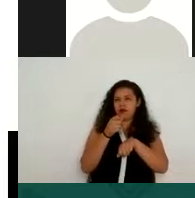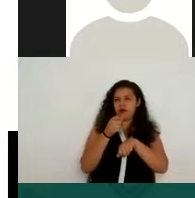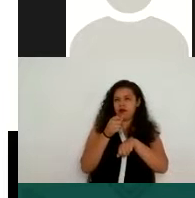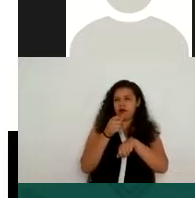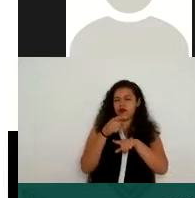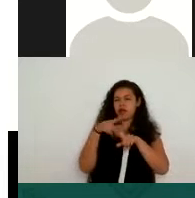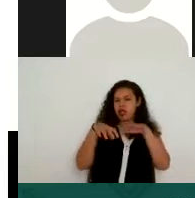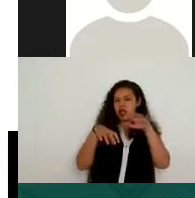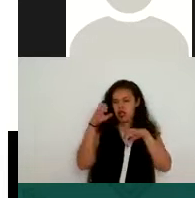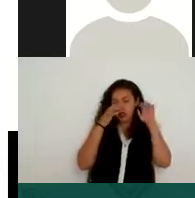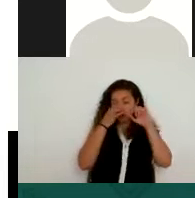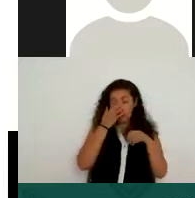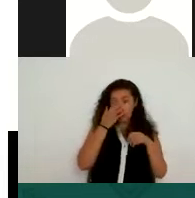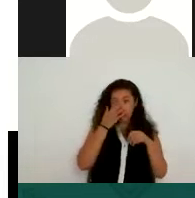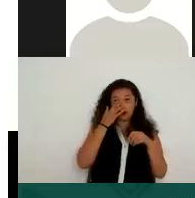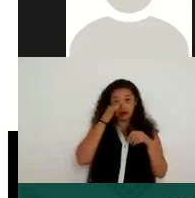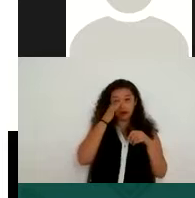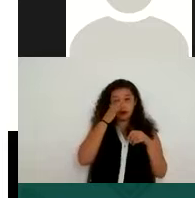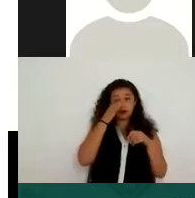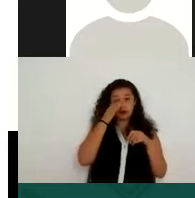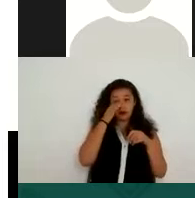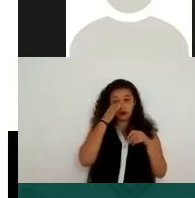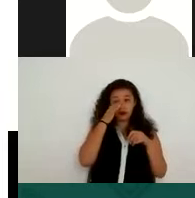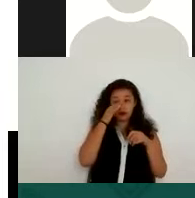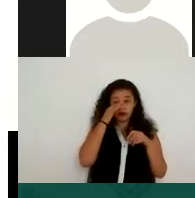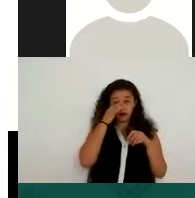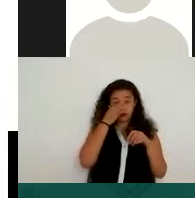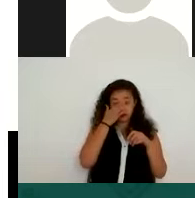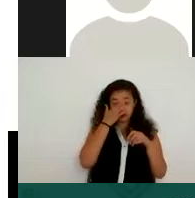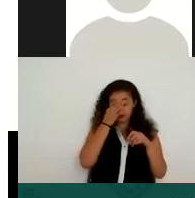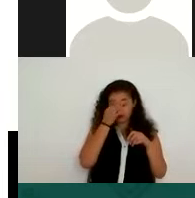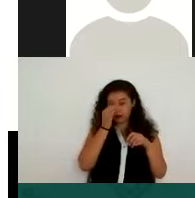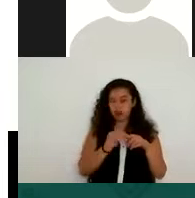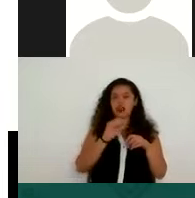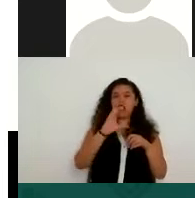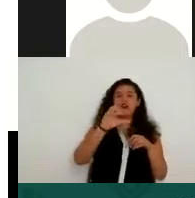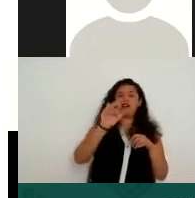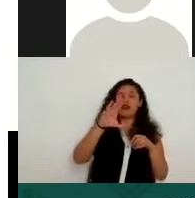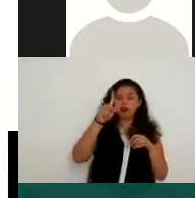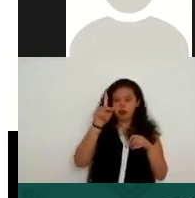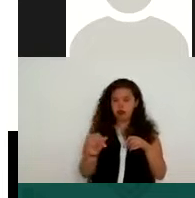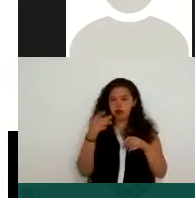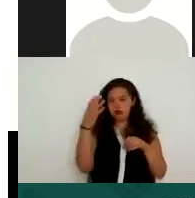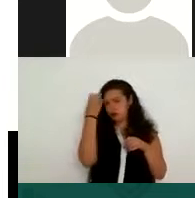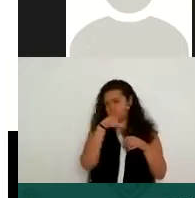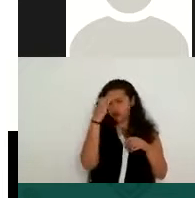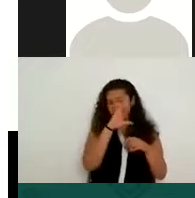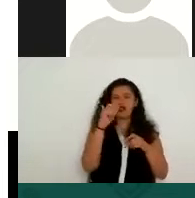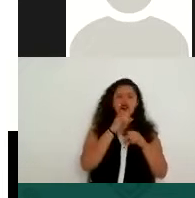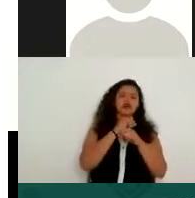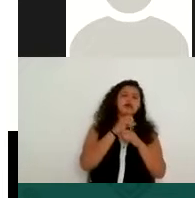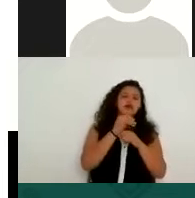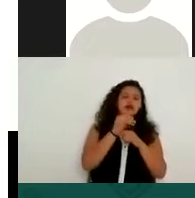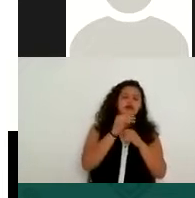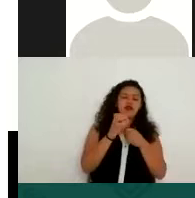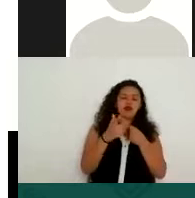¿no? alfanumérica el CUR en forma gráfica en forma fotográfica una fotografía en